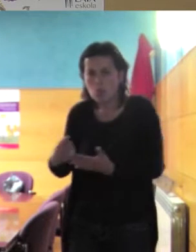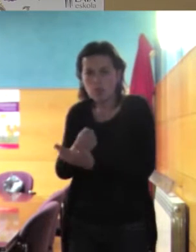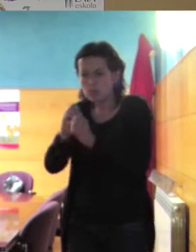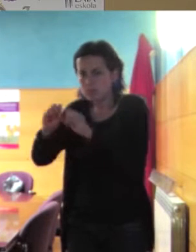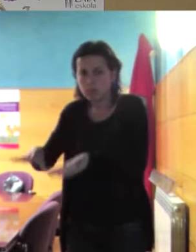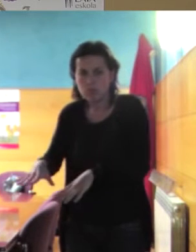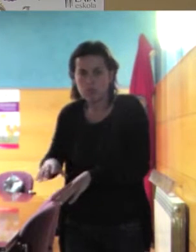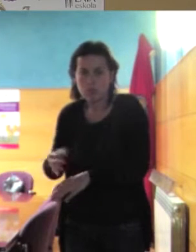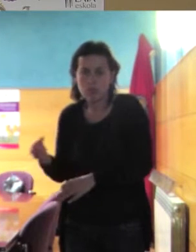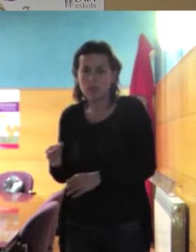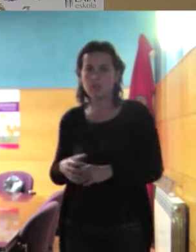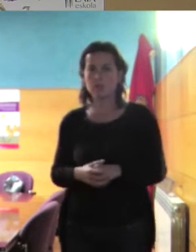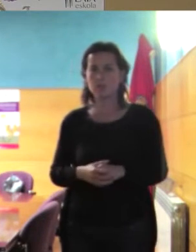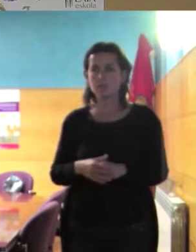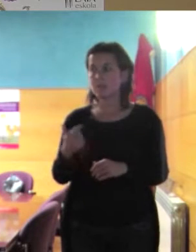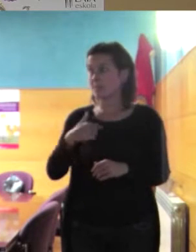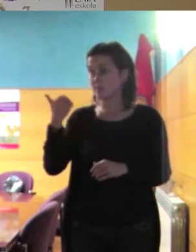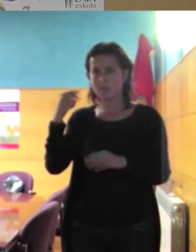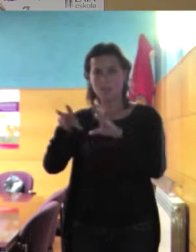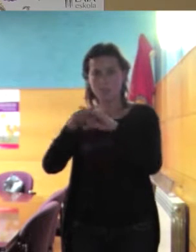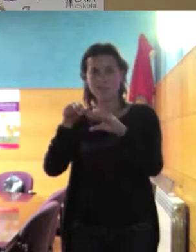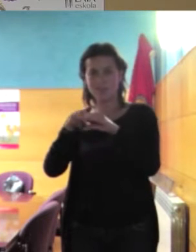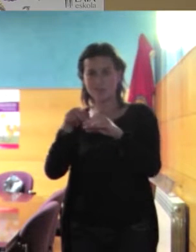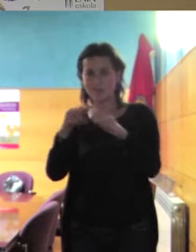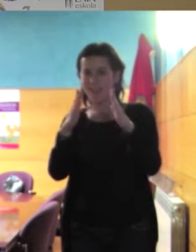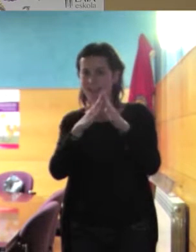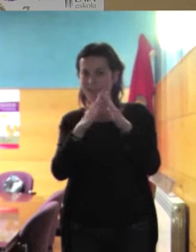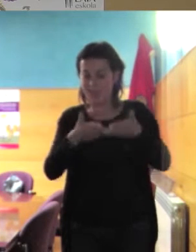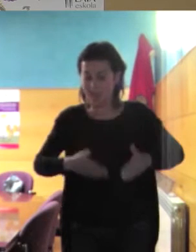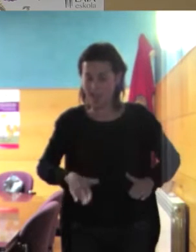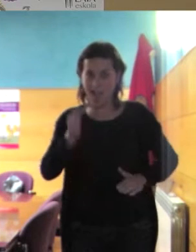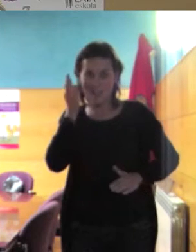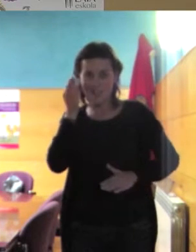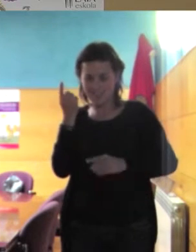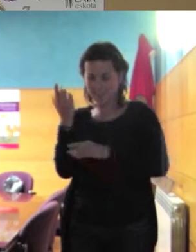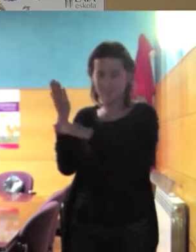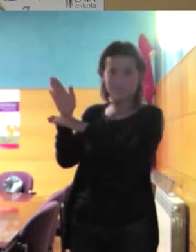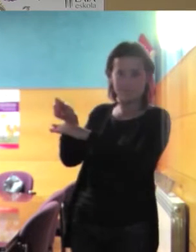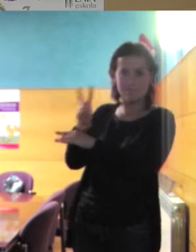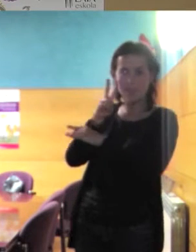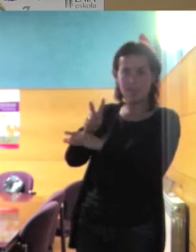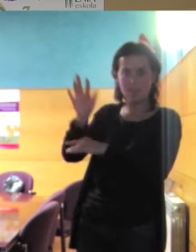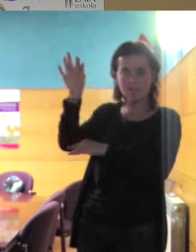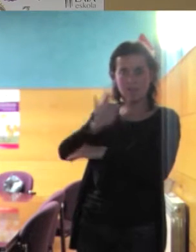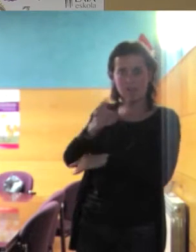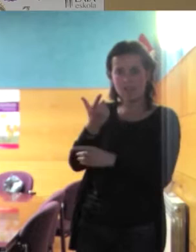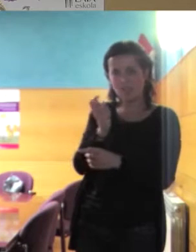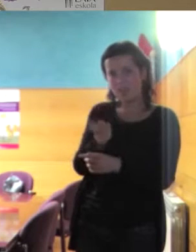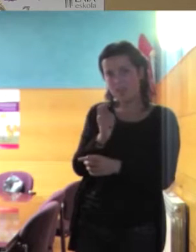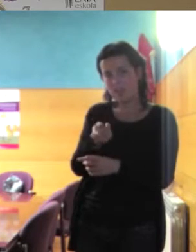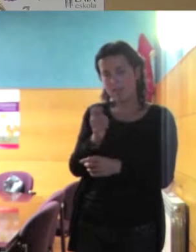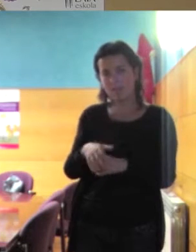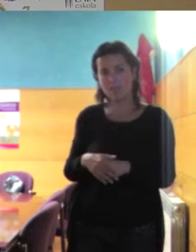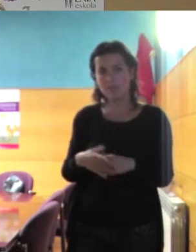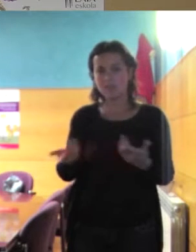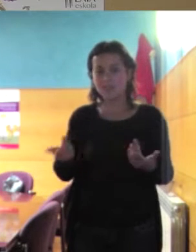hijas en casa que la vean bien de veces para que se vayan acostumbrando a que las mujeres debemos renunciar a todo para